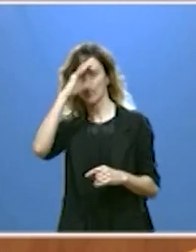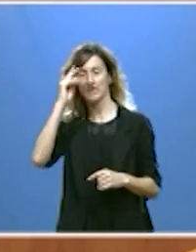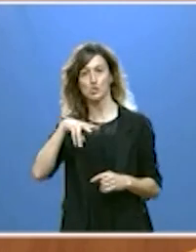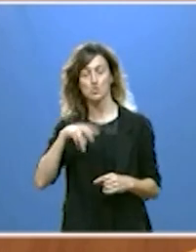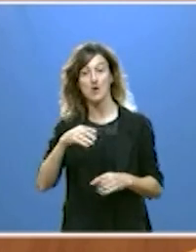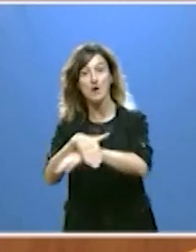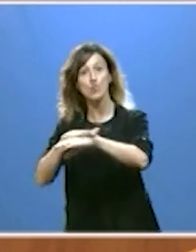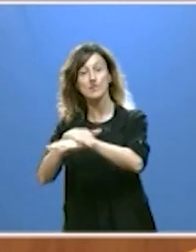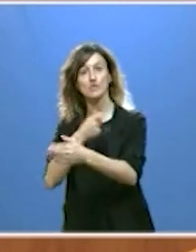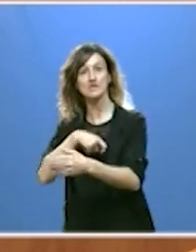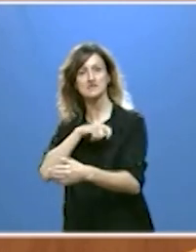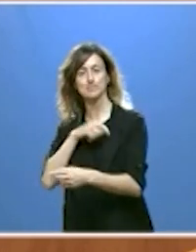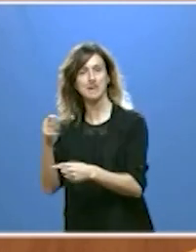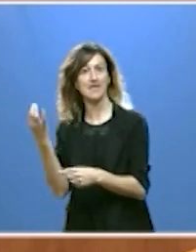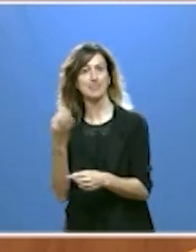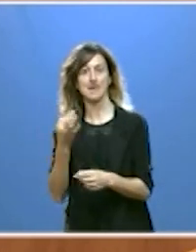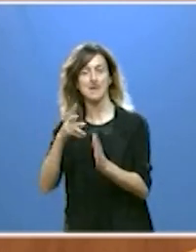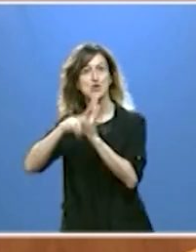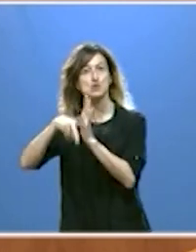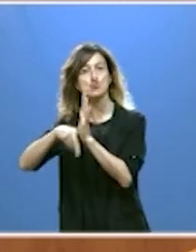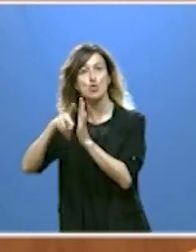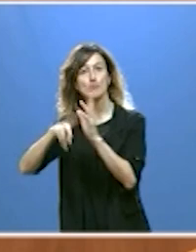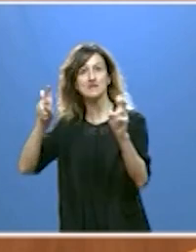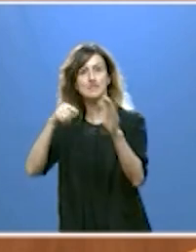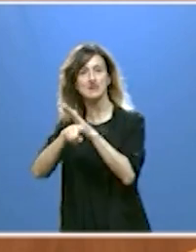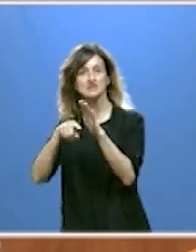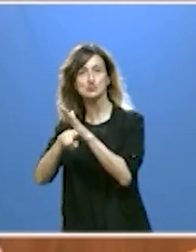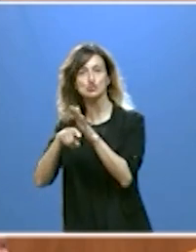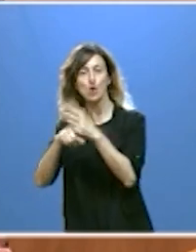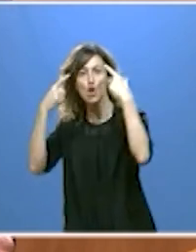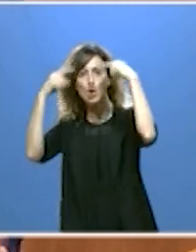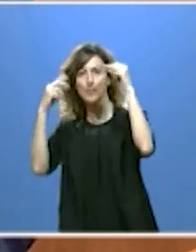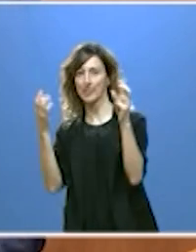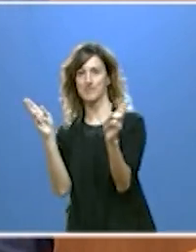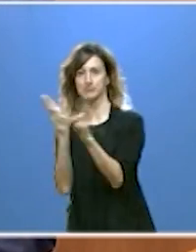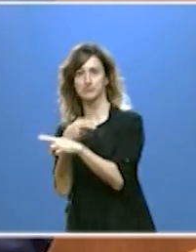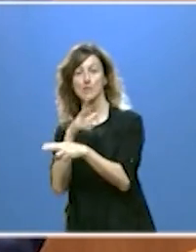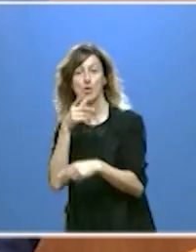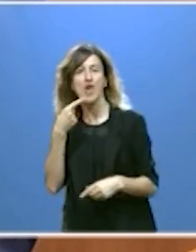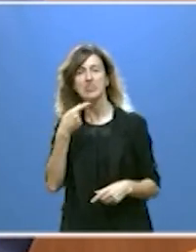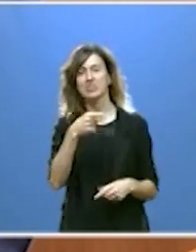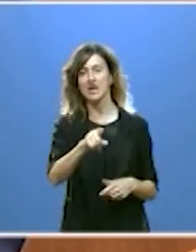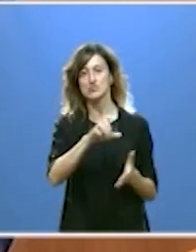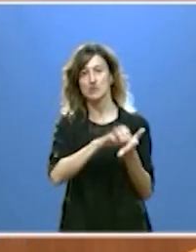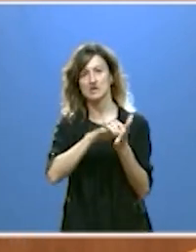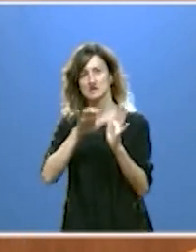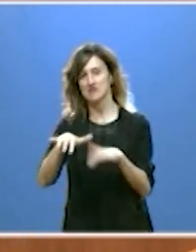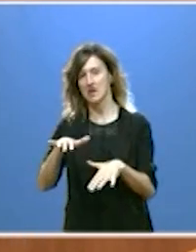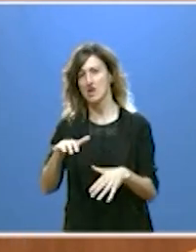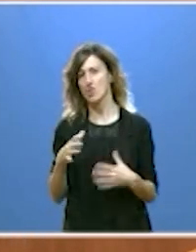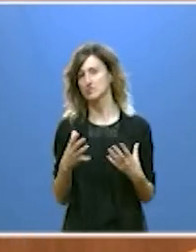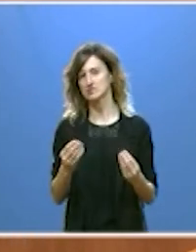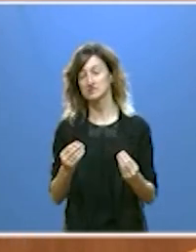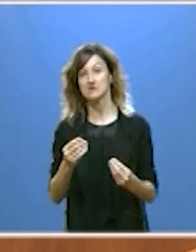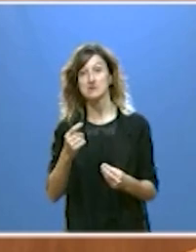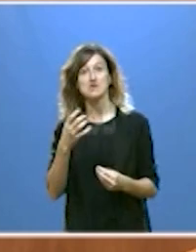España debe derogar ya la norma sobre la gestión del lobo que tanto daño está haciendo en toda Castilla y León no